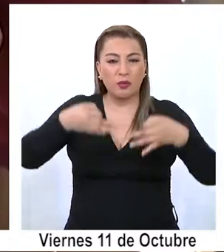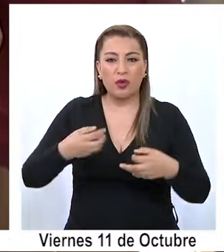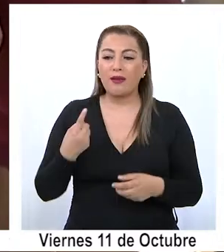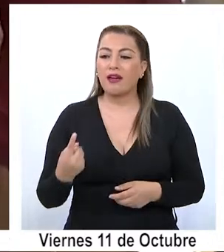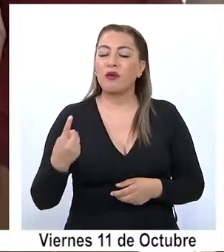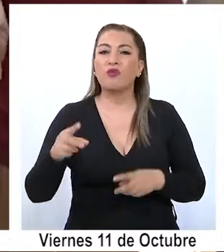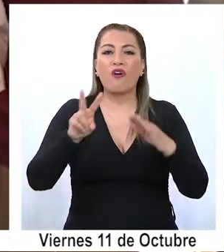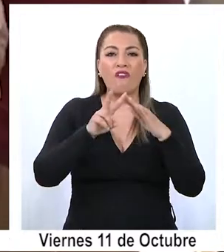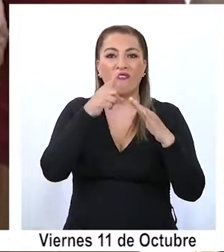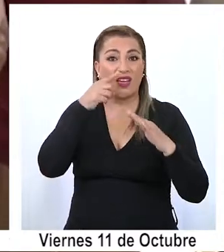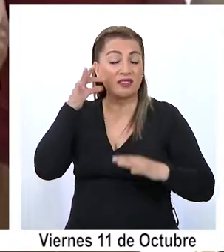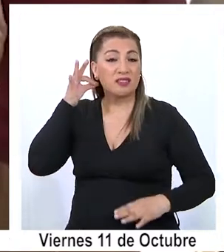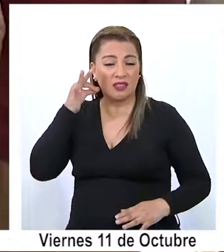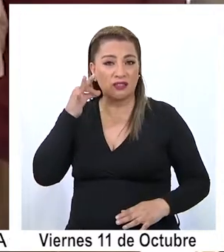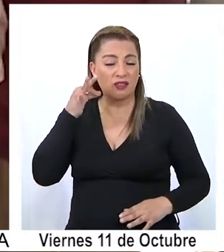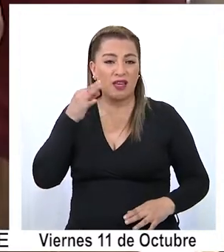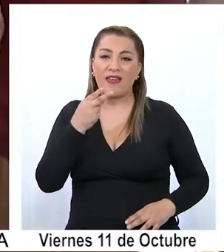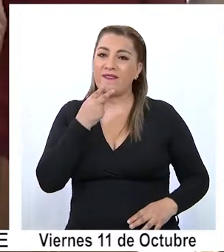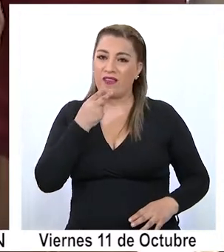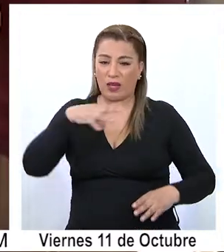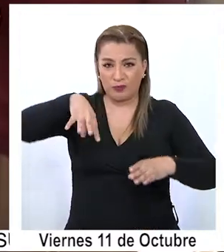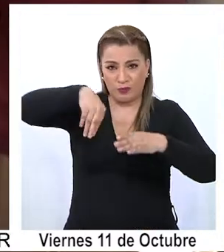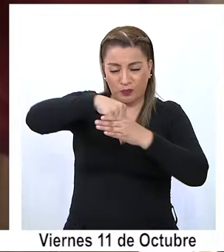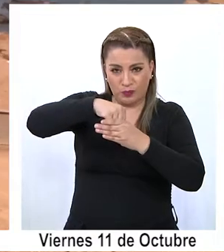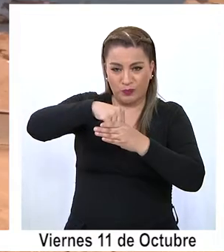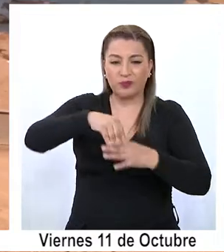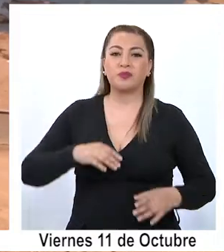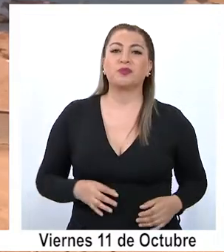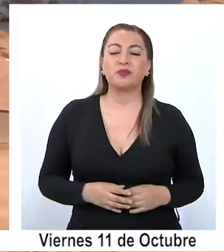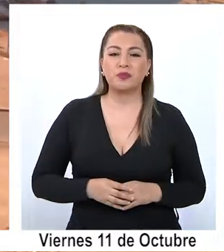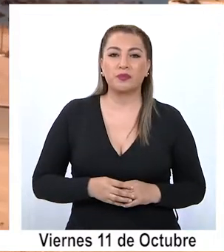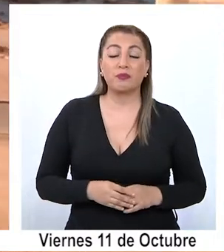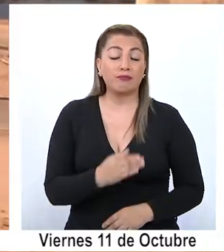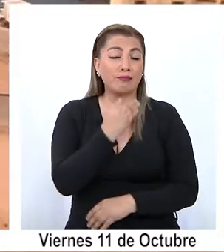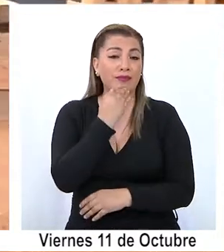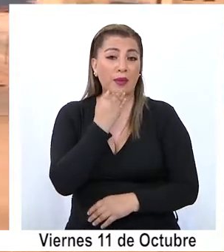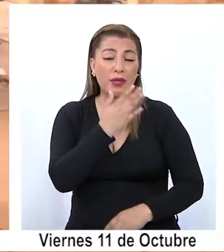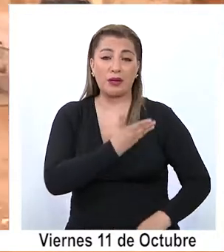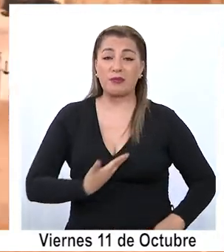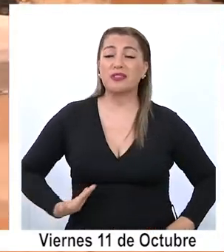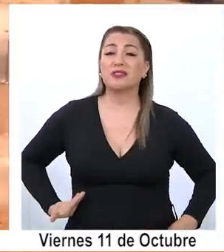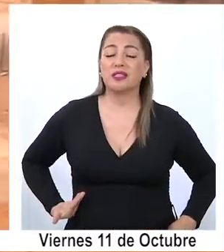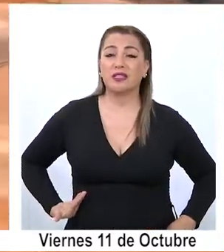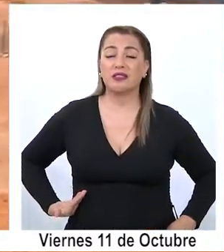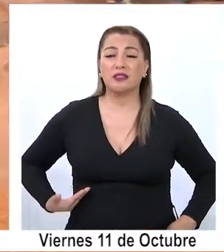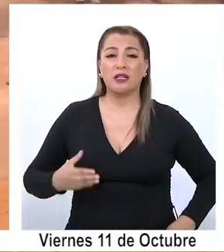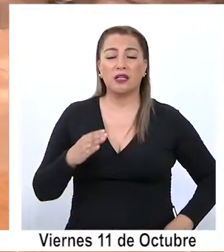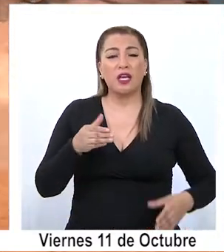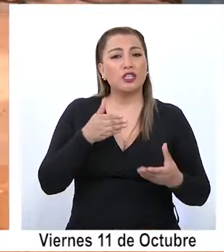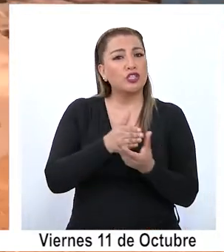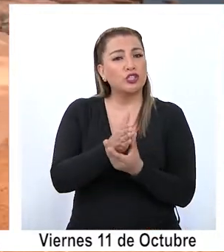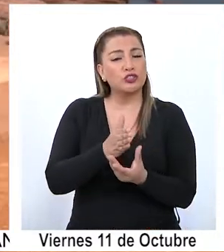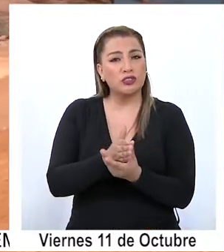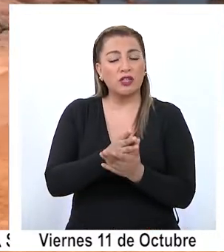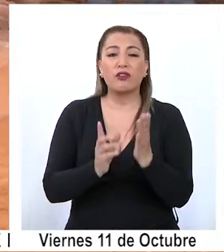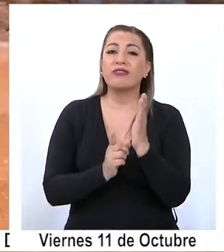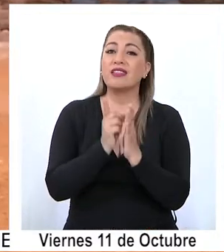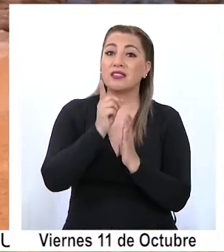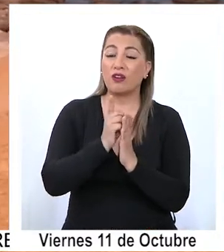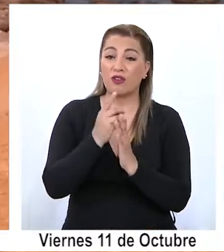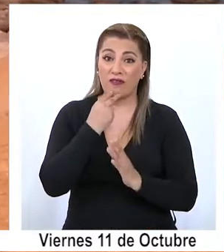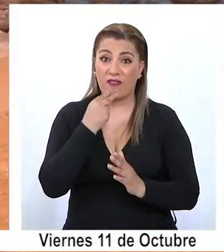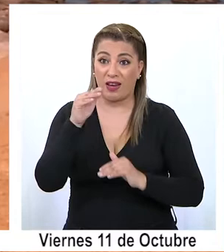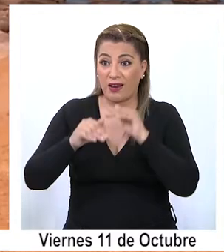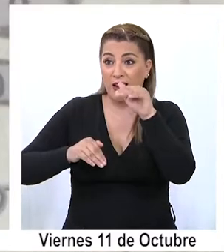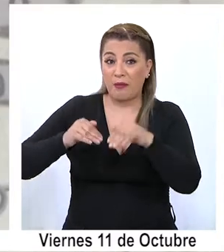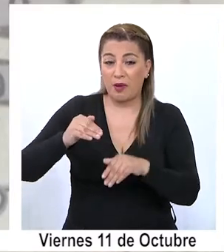uno de los vecinos y vecinas que componen justamente esta comunidad. Por su parte, el presidente del Consejo de Desarrollo Local del Borde Costero